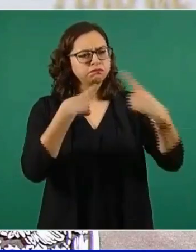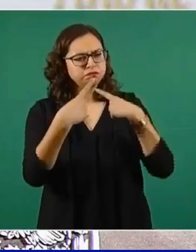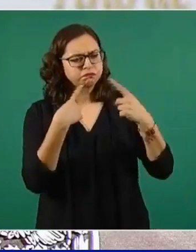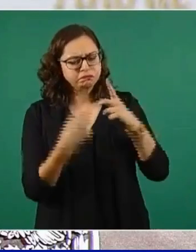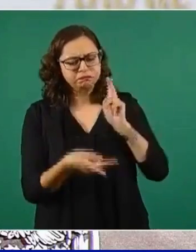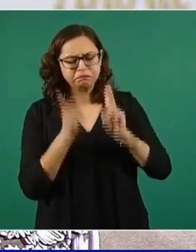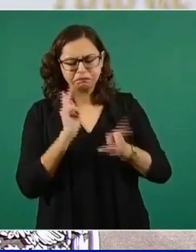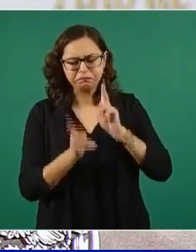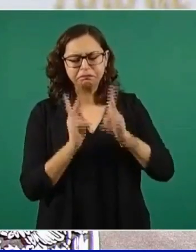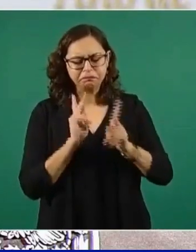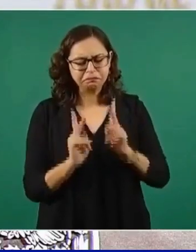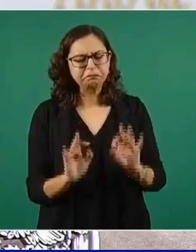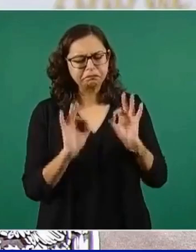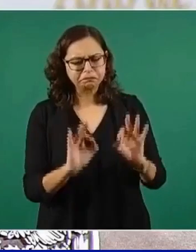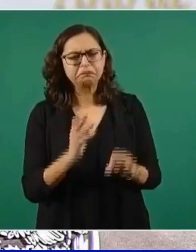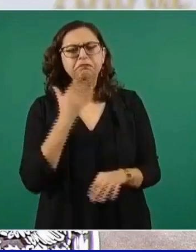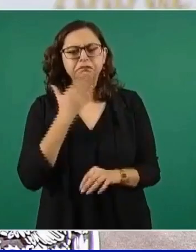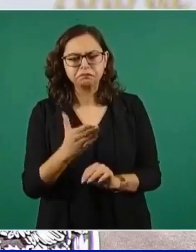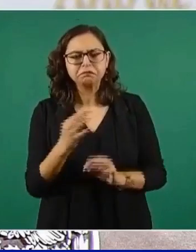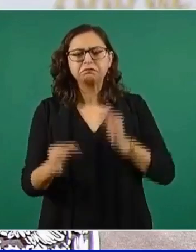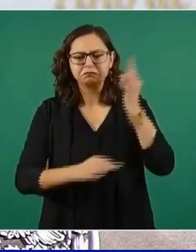Ya hay buenas noticias.